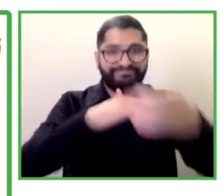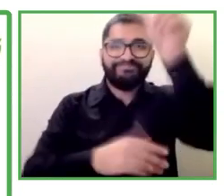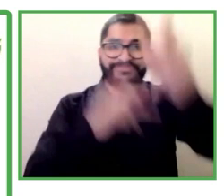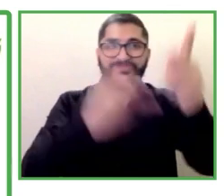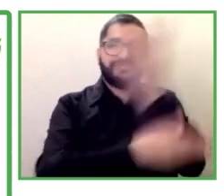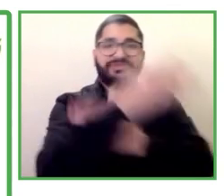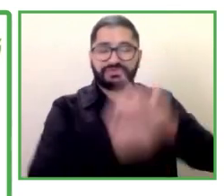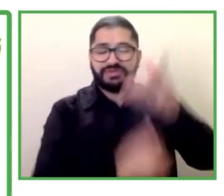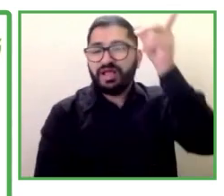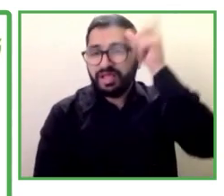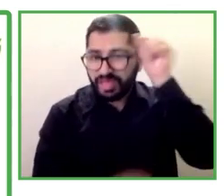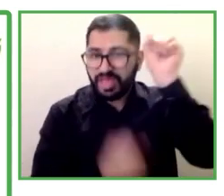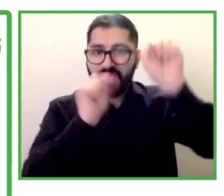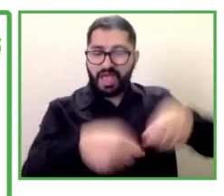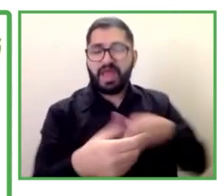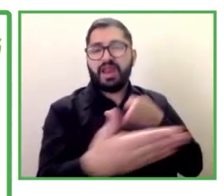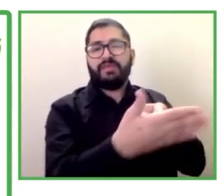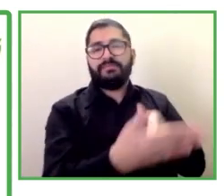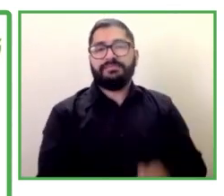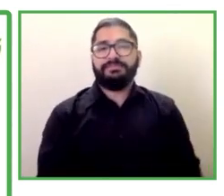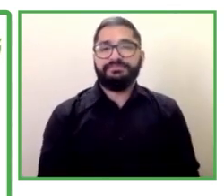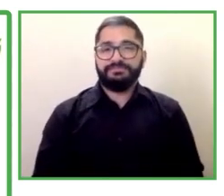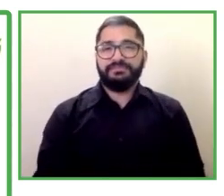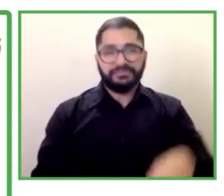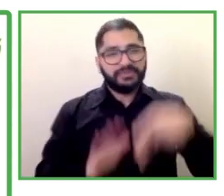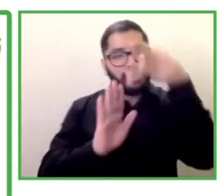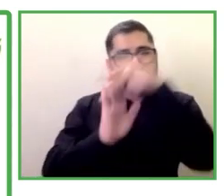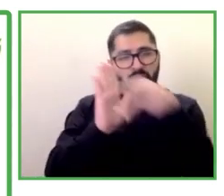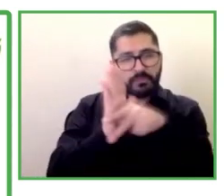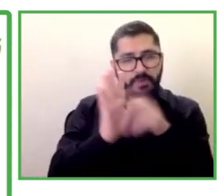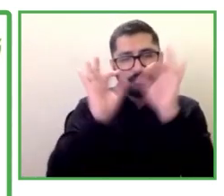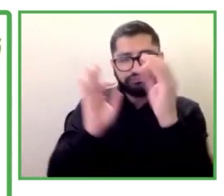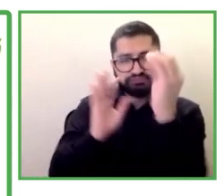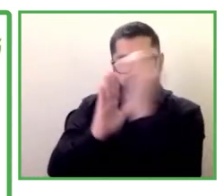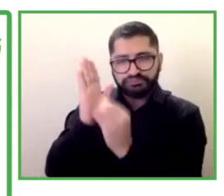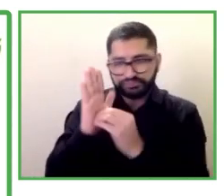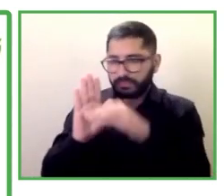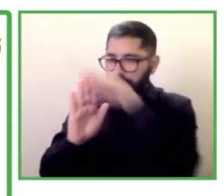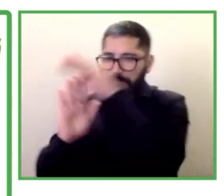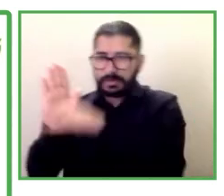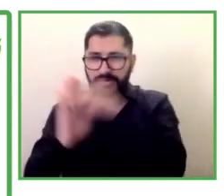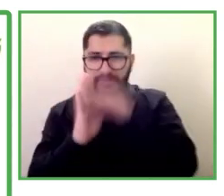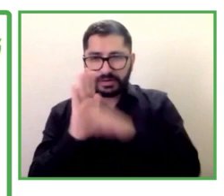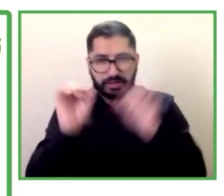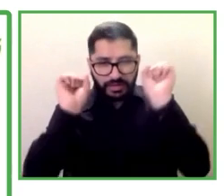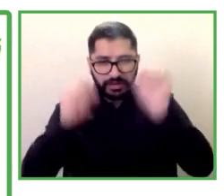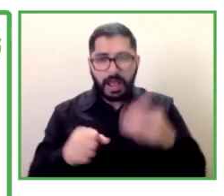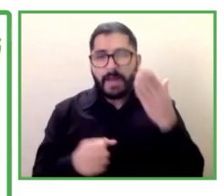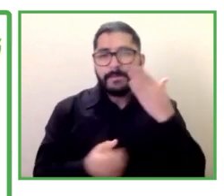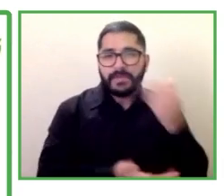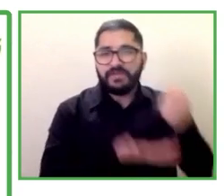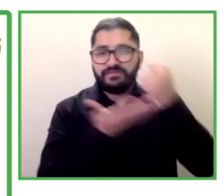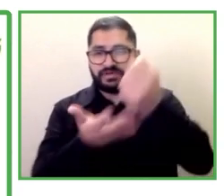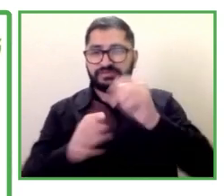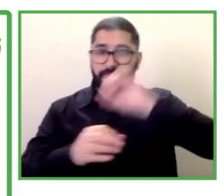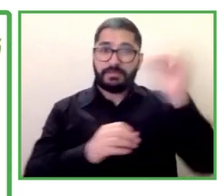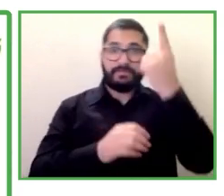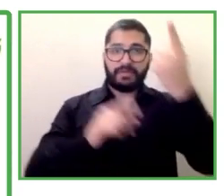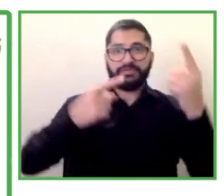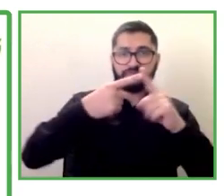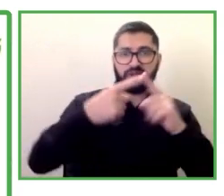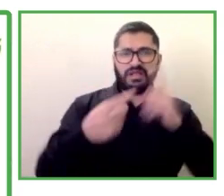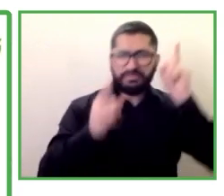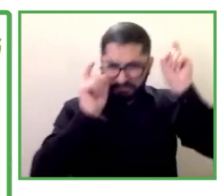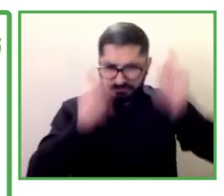que las personas puedan ser destinatarias de estas medidas en primer lugar tienen que estar inscritas en los servicios públicos de empleo